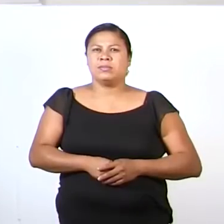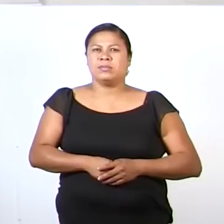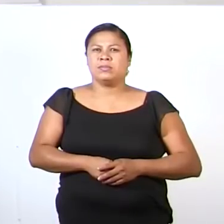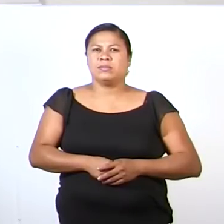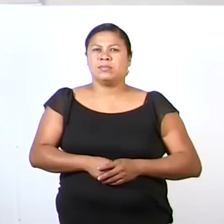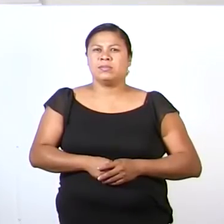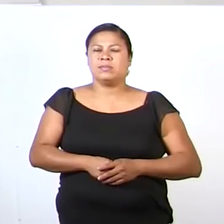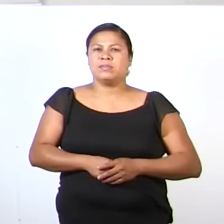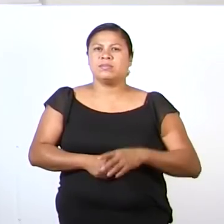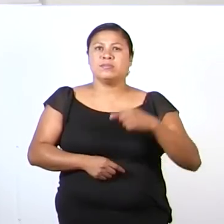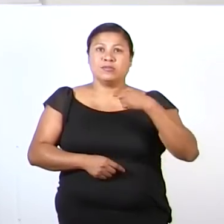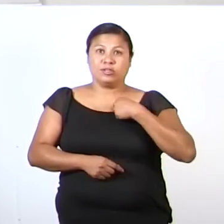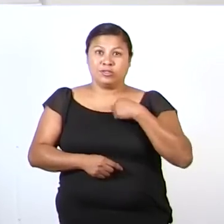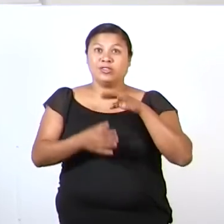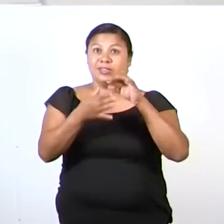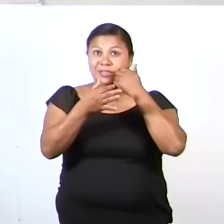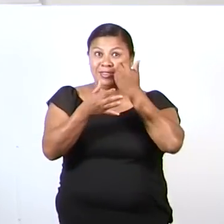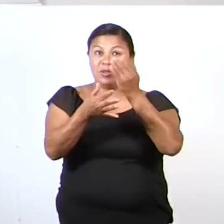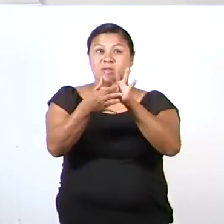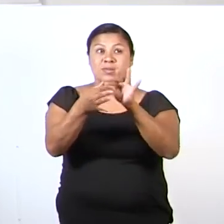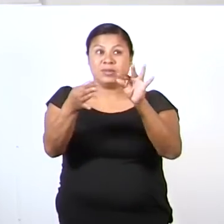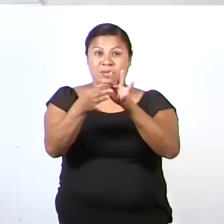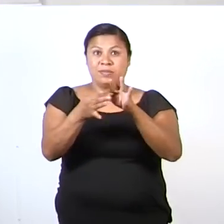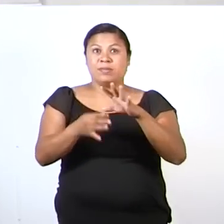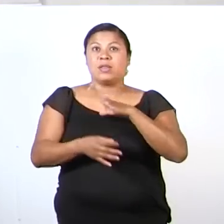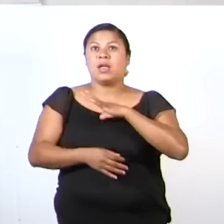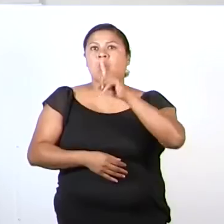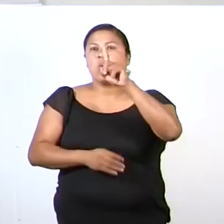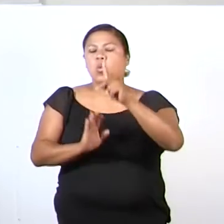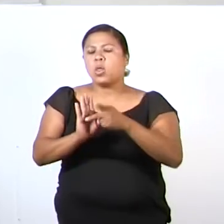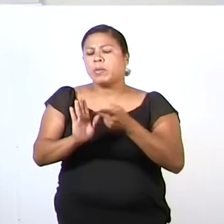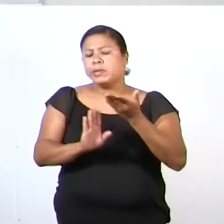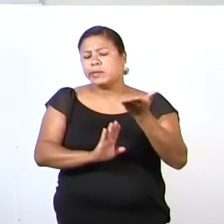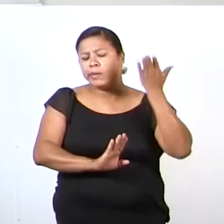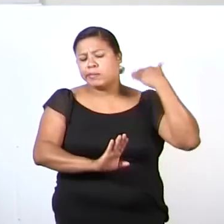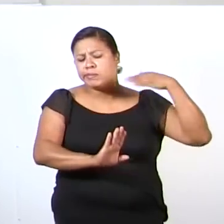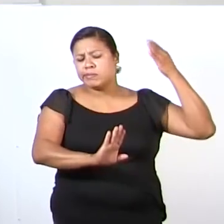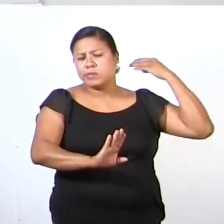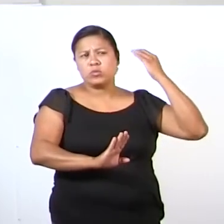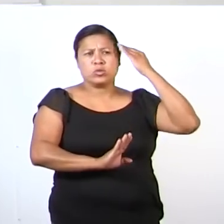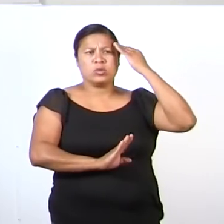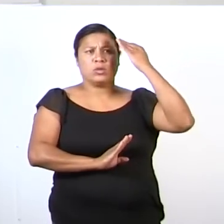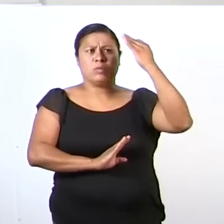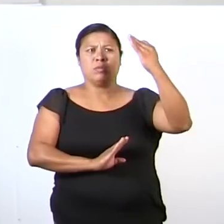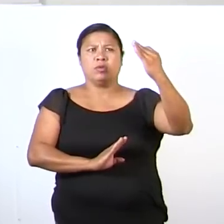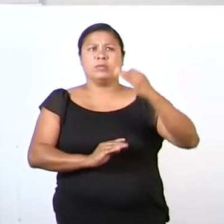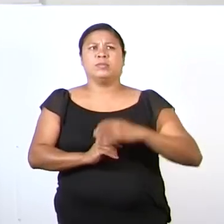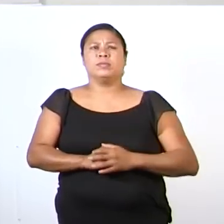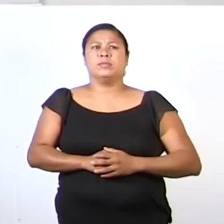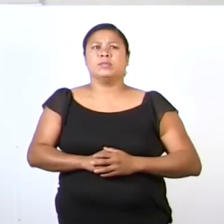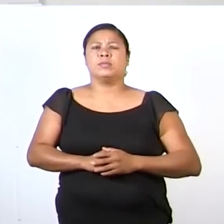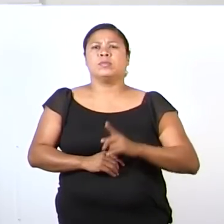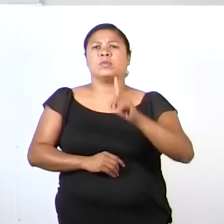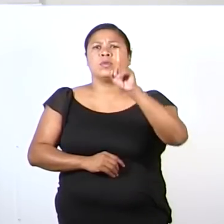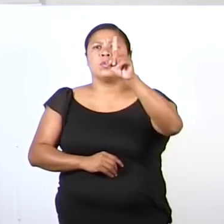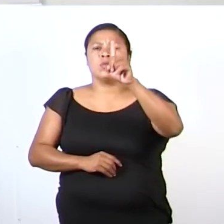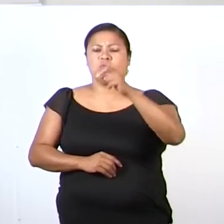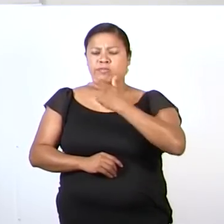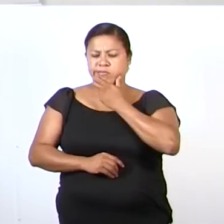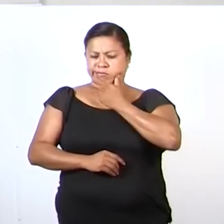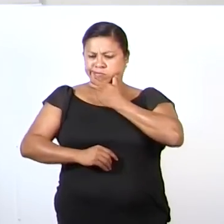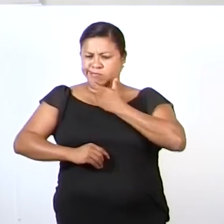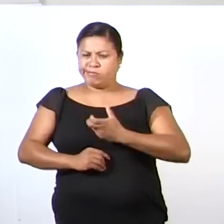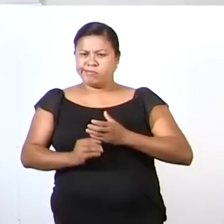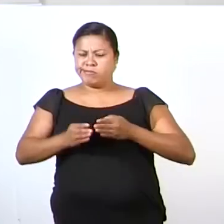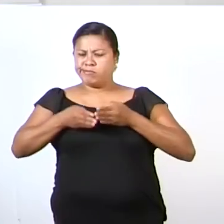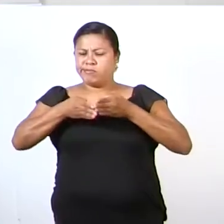Les voy a comentar que había una vez un valiente